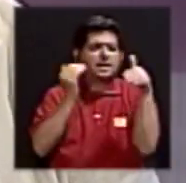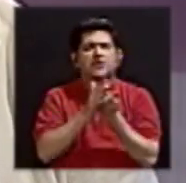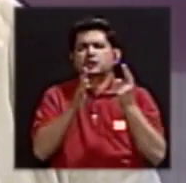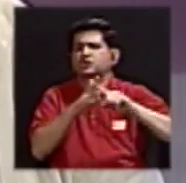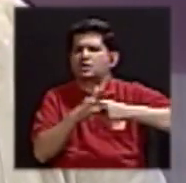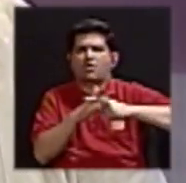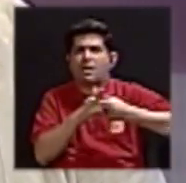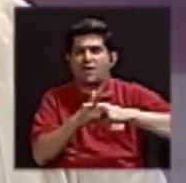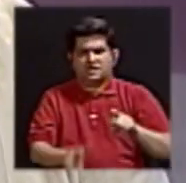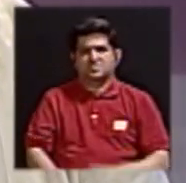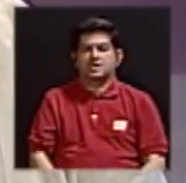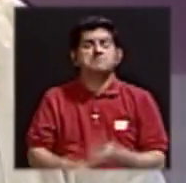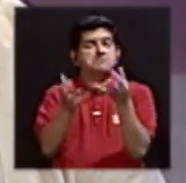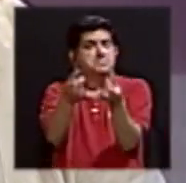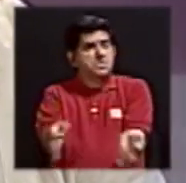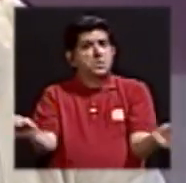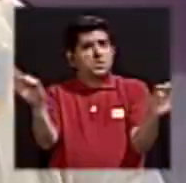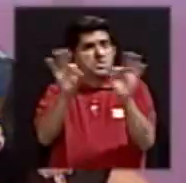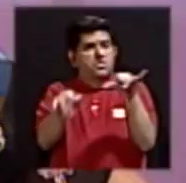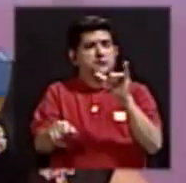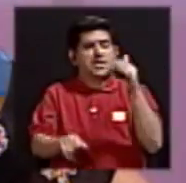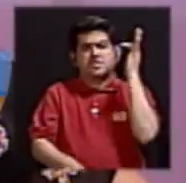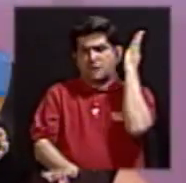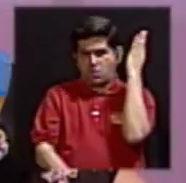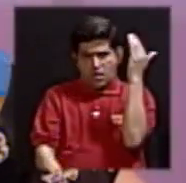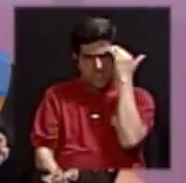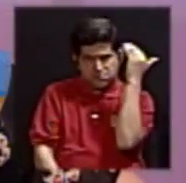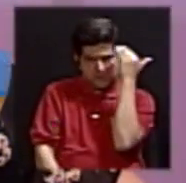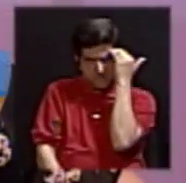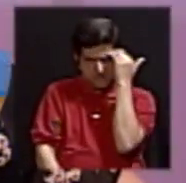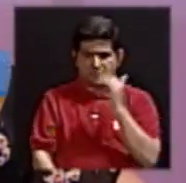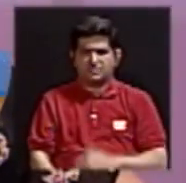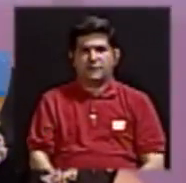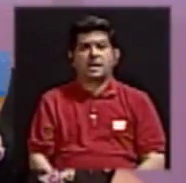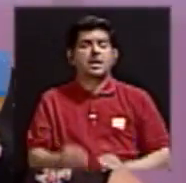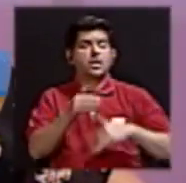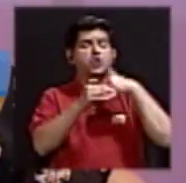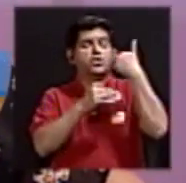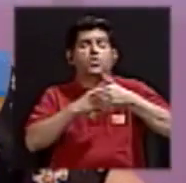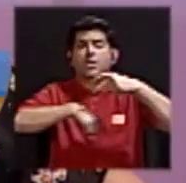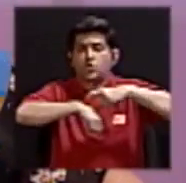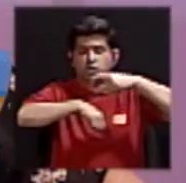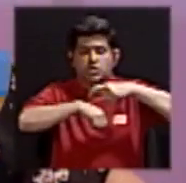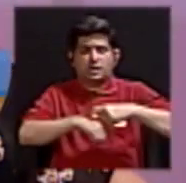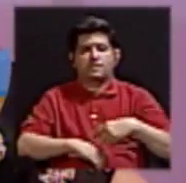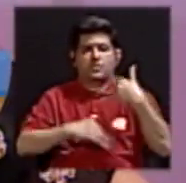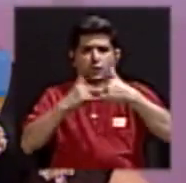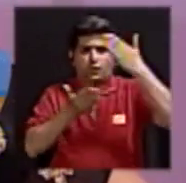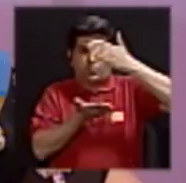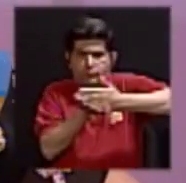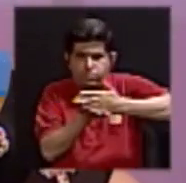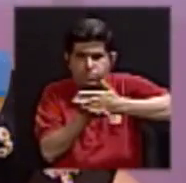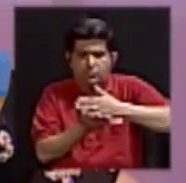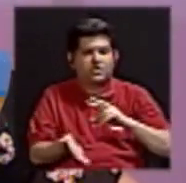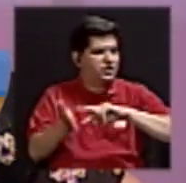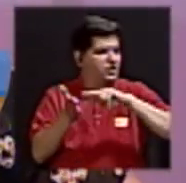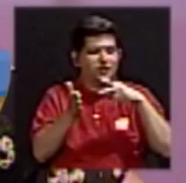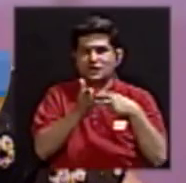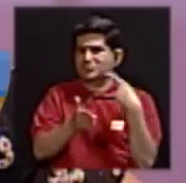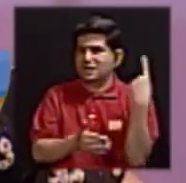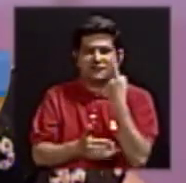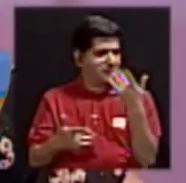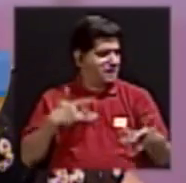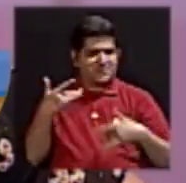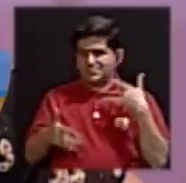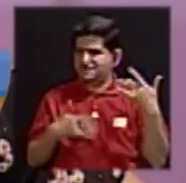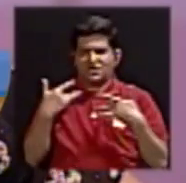herramientas. Es importante también que la mujer sepa que después del periodo de la menopausia, no se trata solo de los